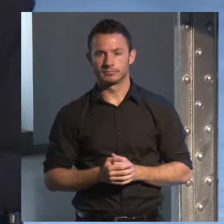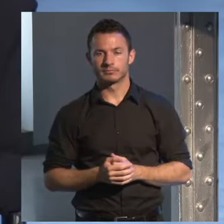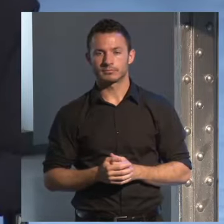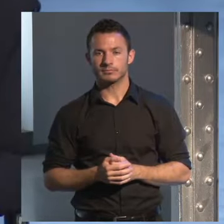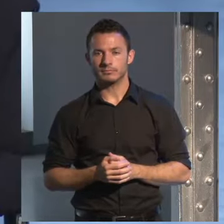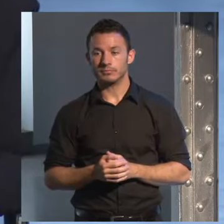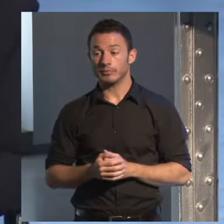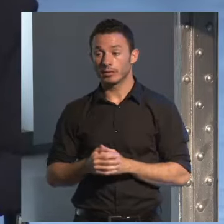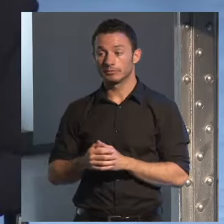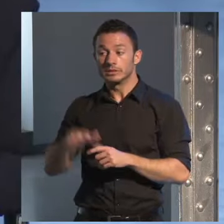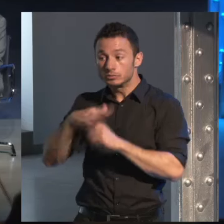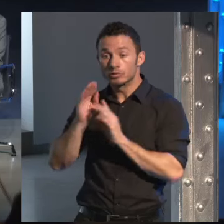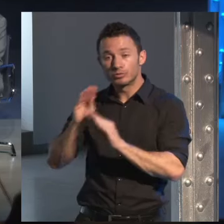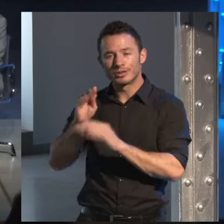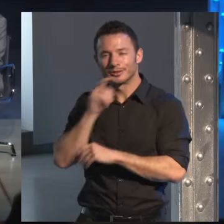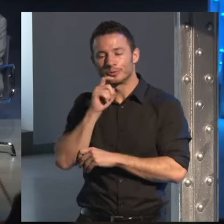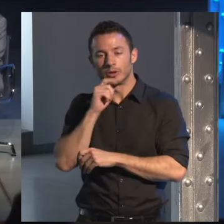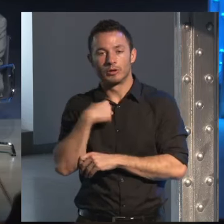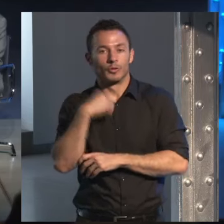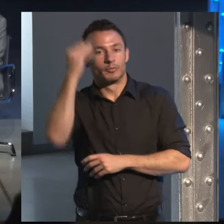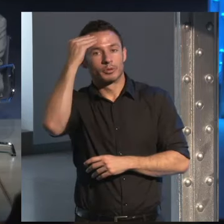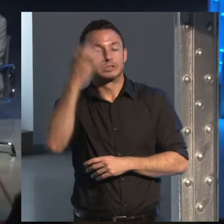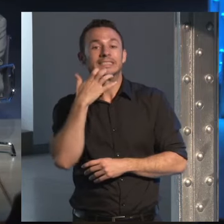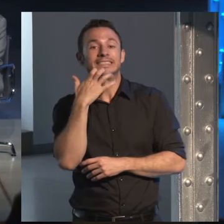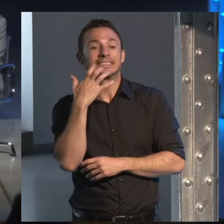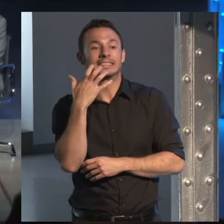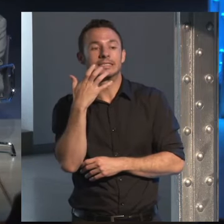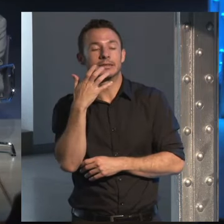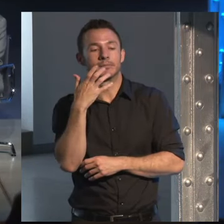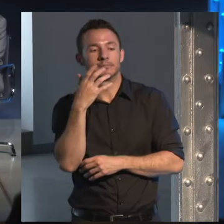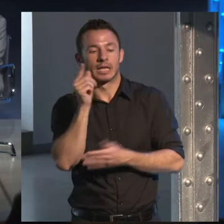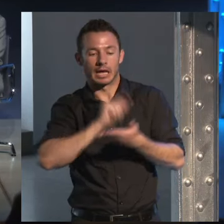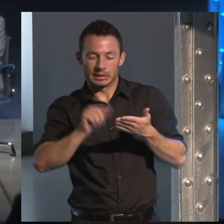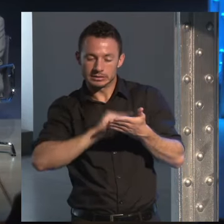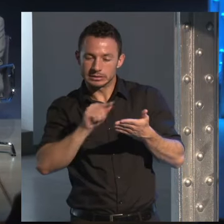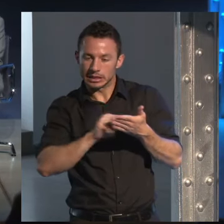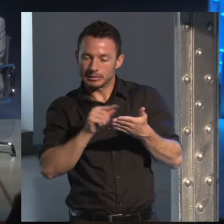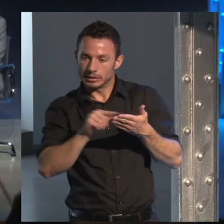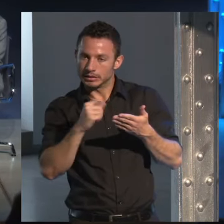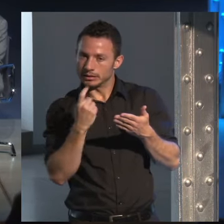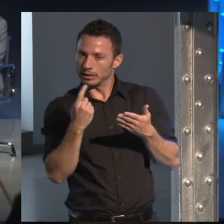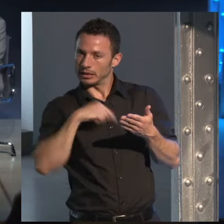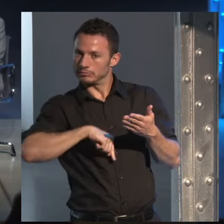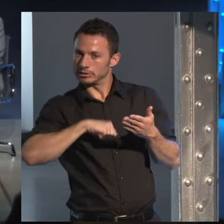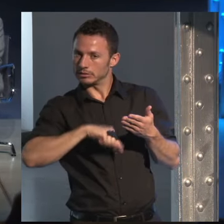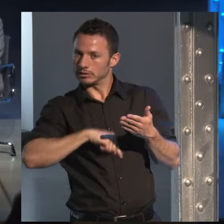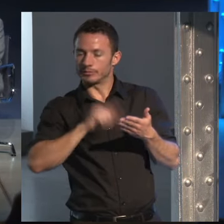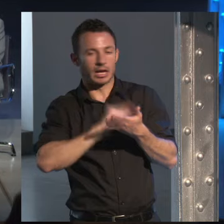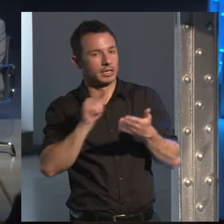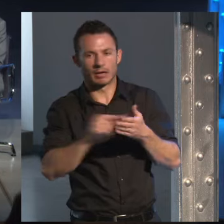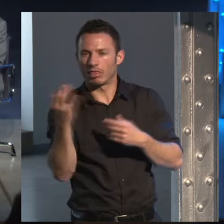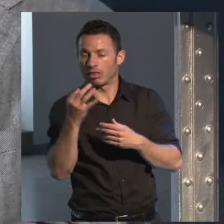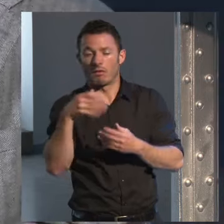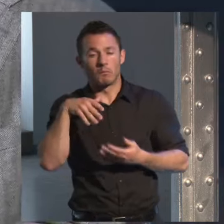yo creo que el que el que siente la necesidad de escribir debe escribir como dice ella